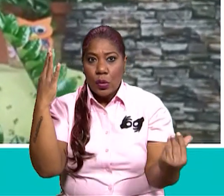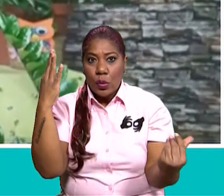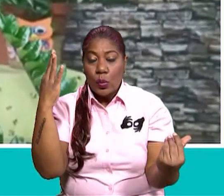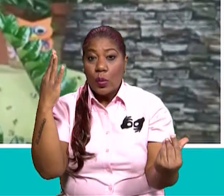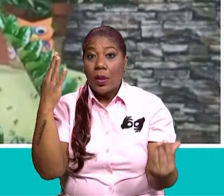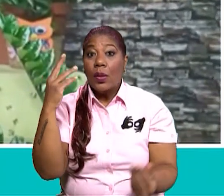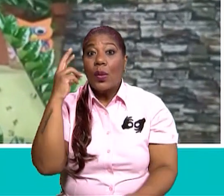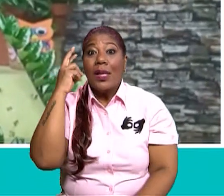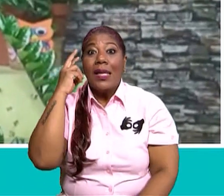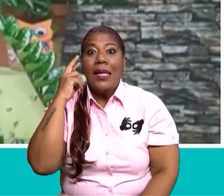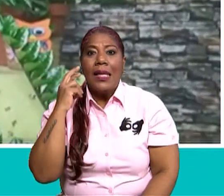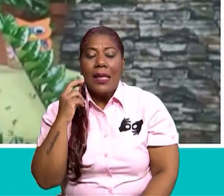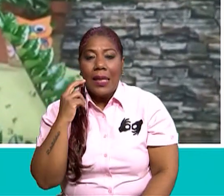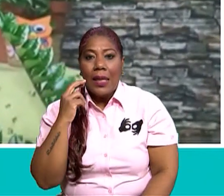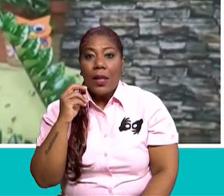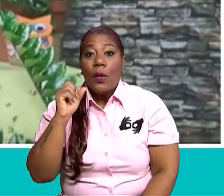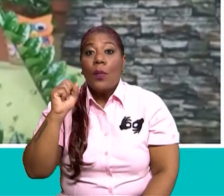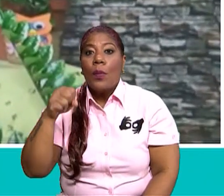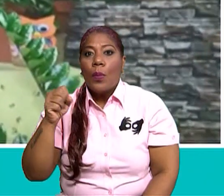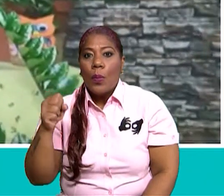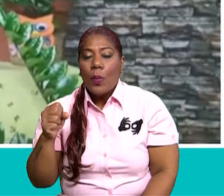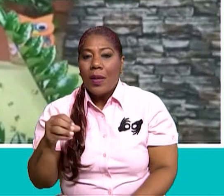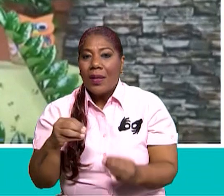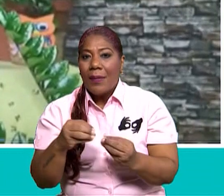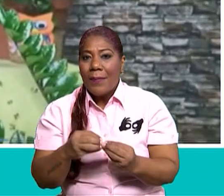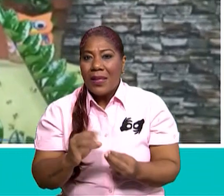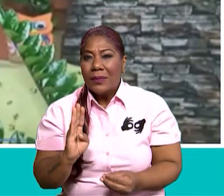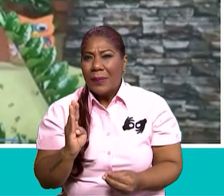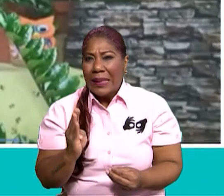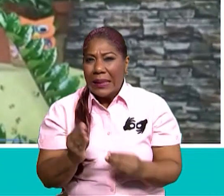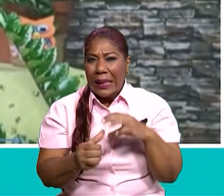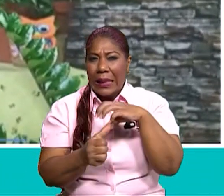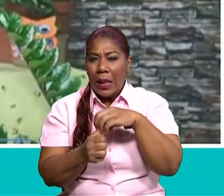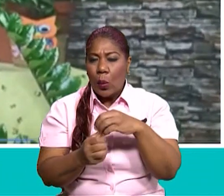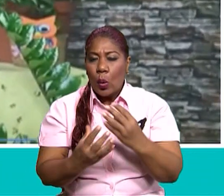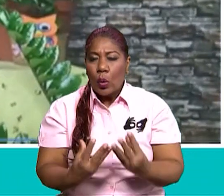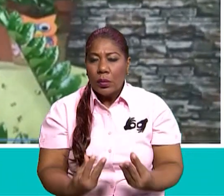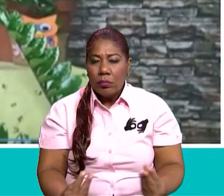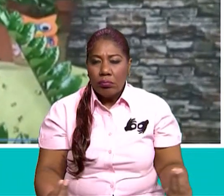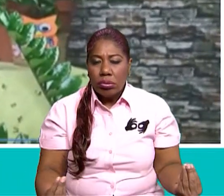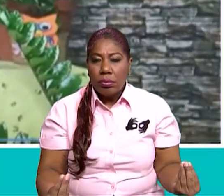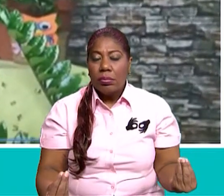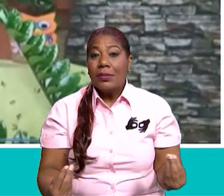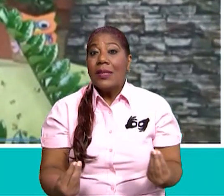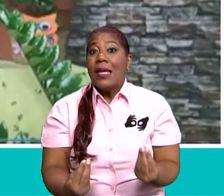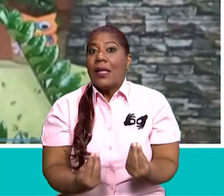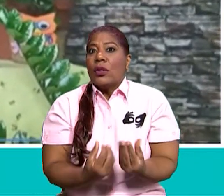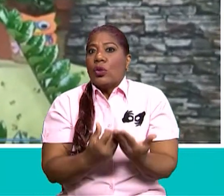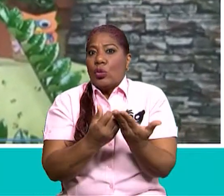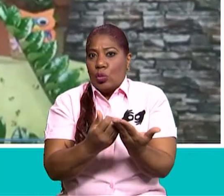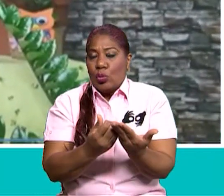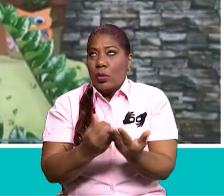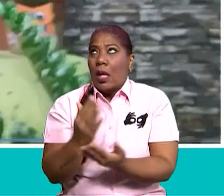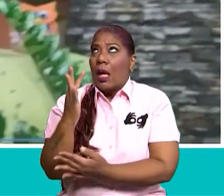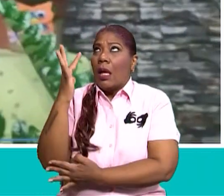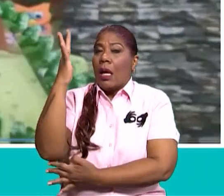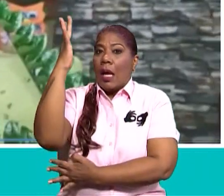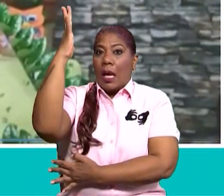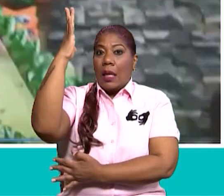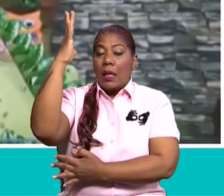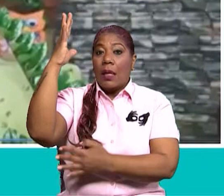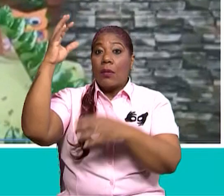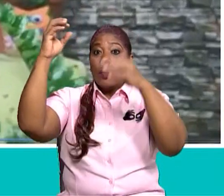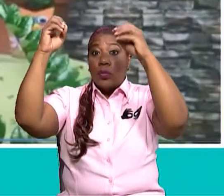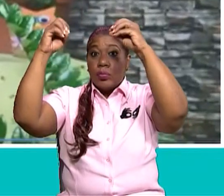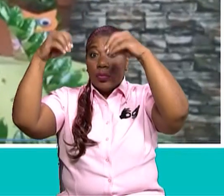tienen la mayor cantidad de materia orgánica. Y esto es fundamental para el crecimiento de los árboles. Número tres, la humedad y